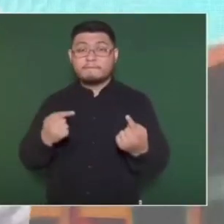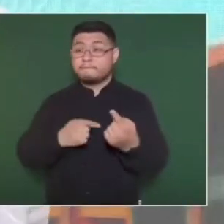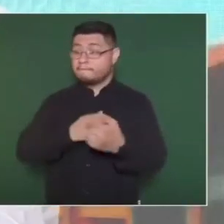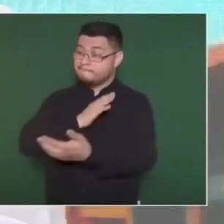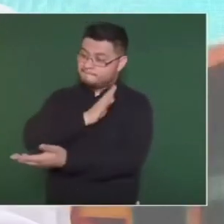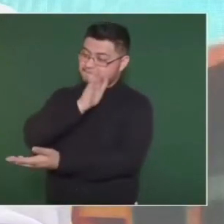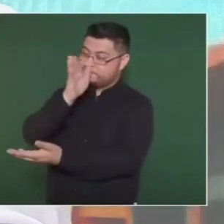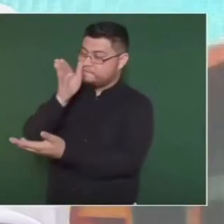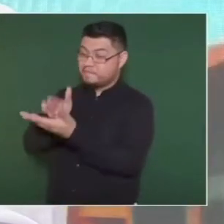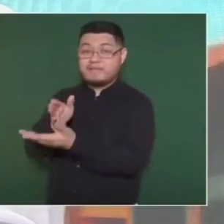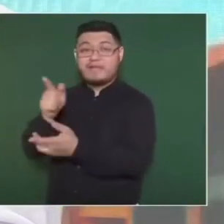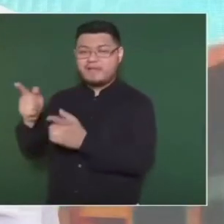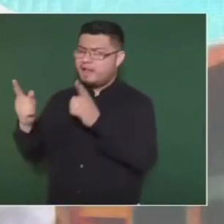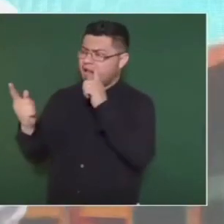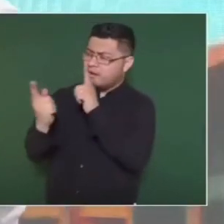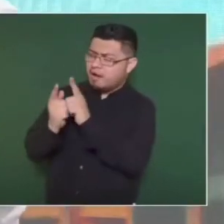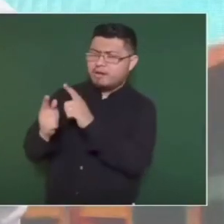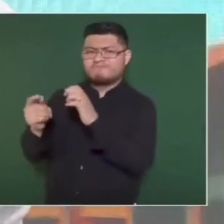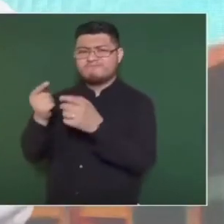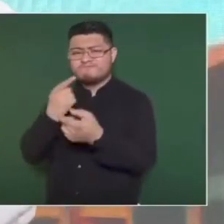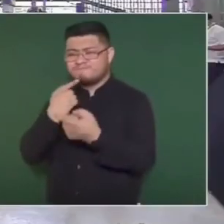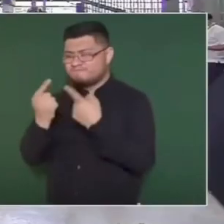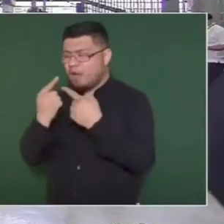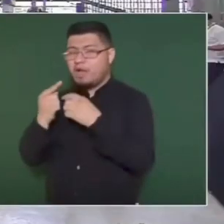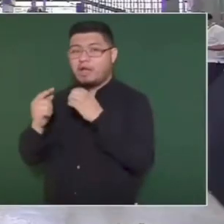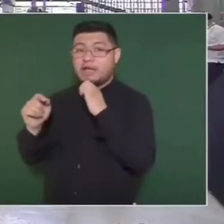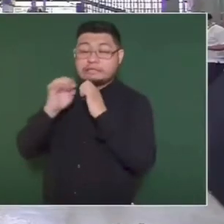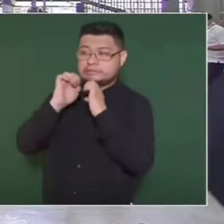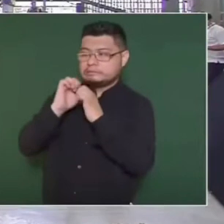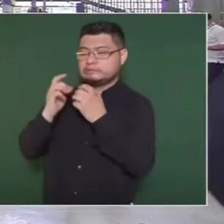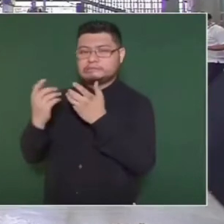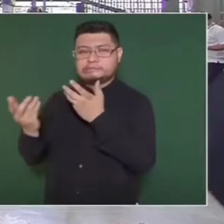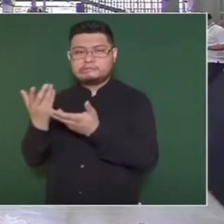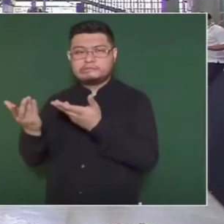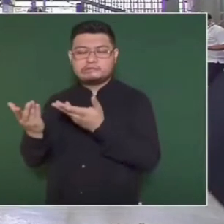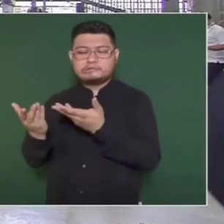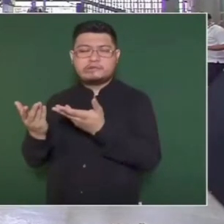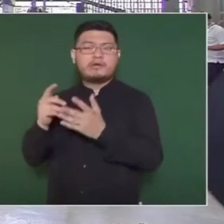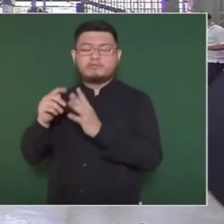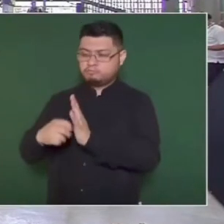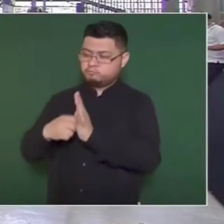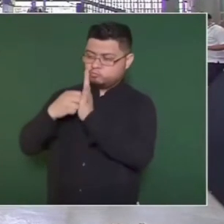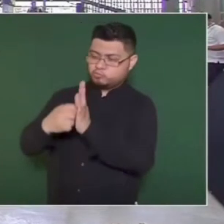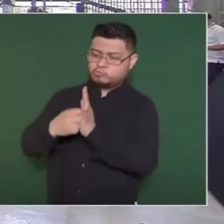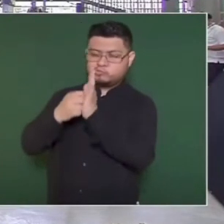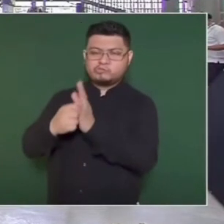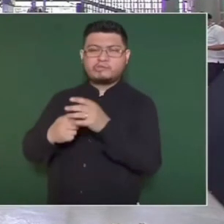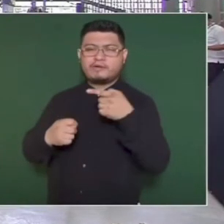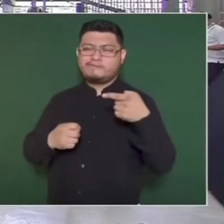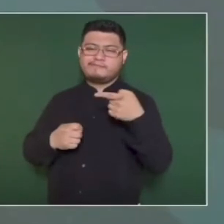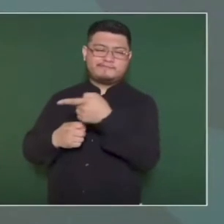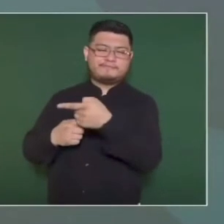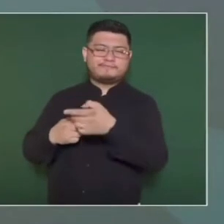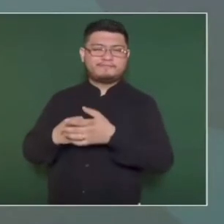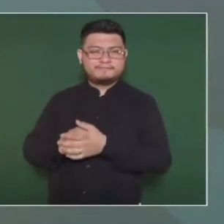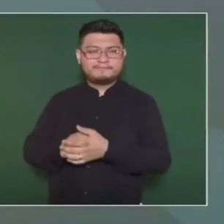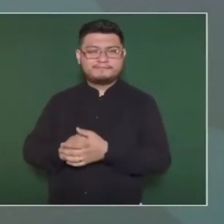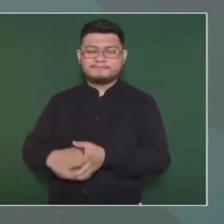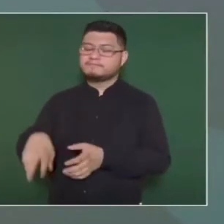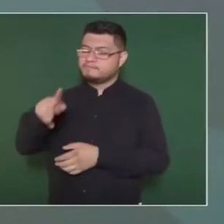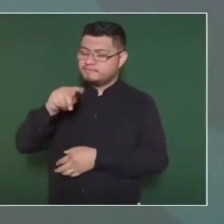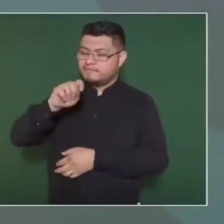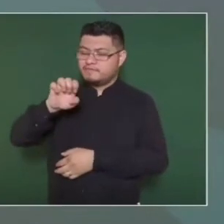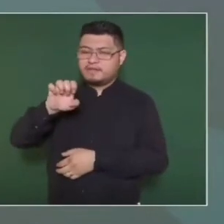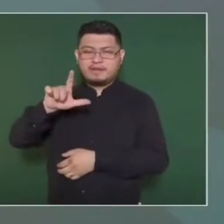consulta a los centros de rehabilitación de